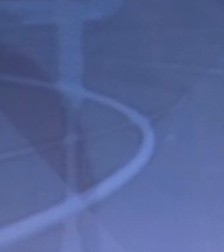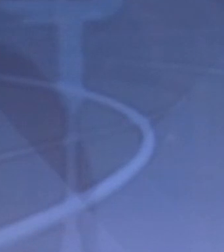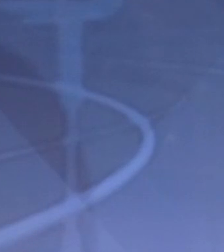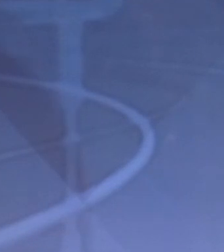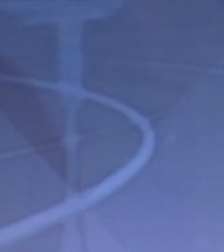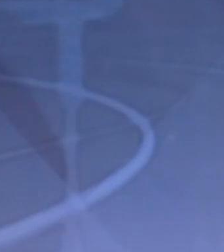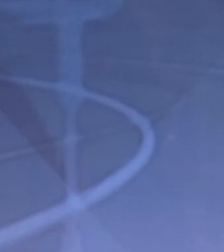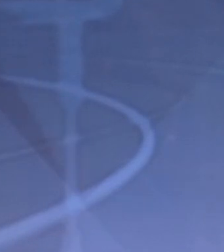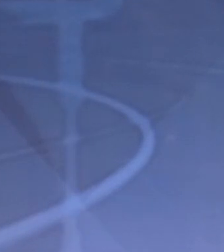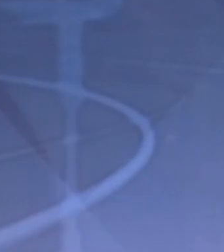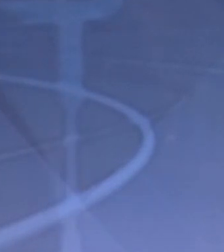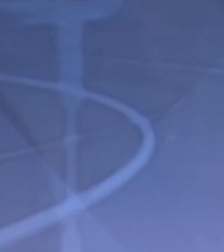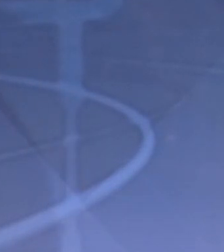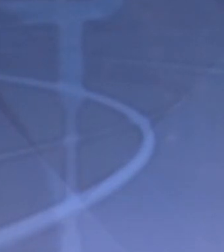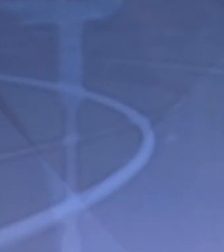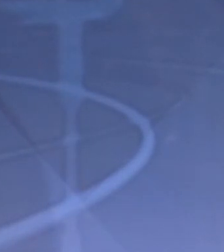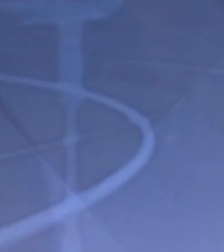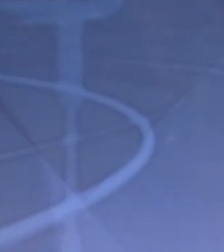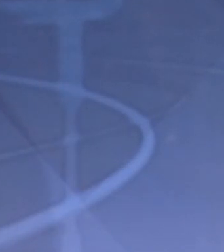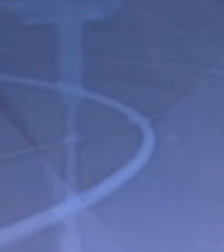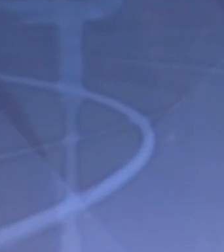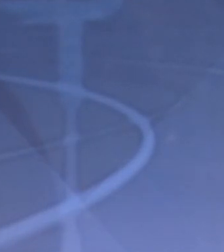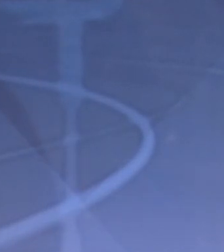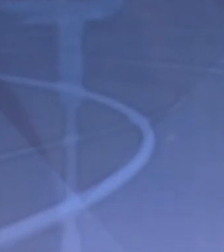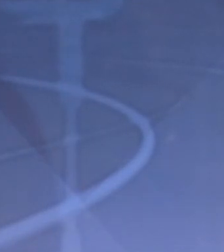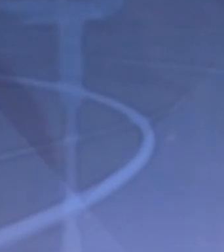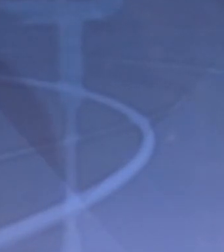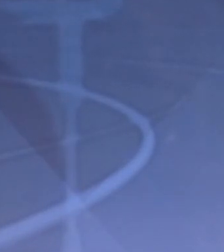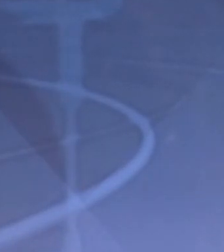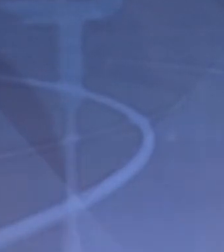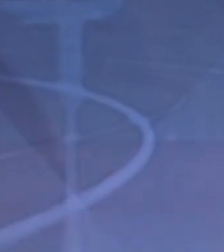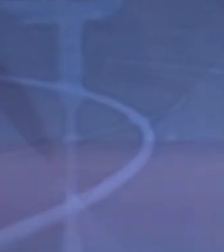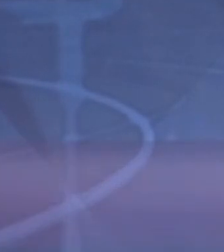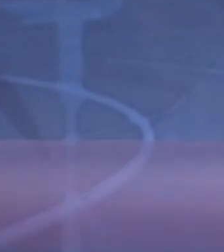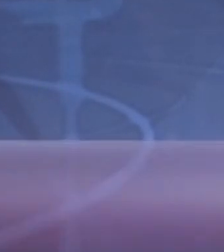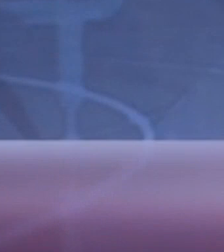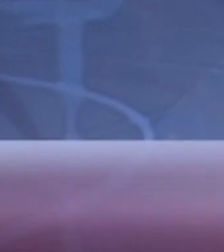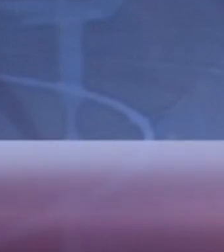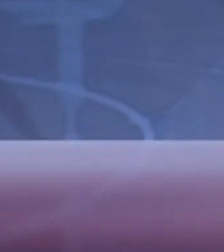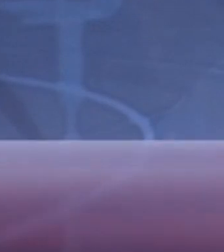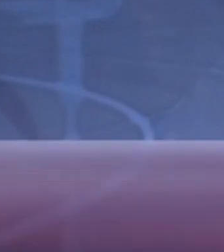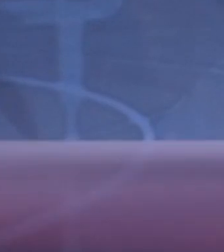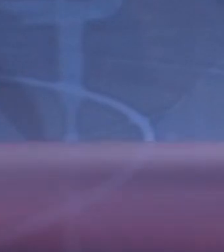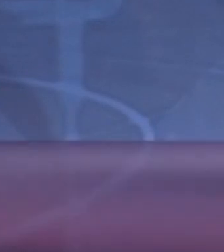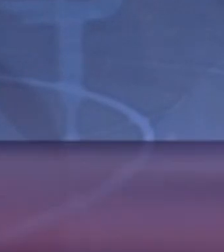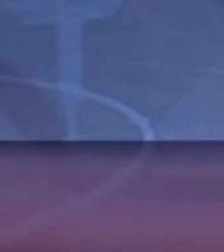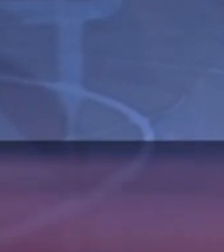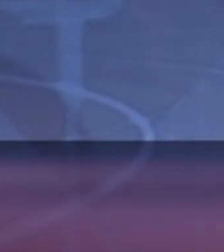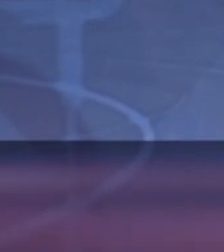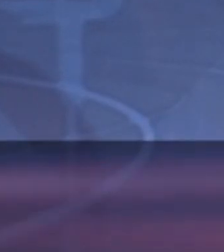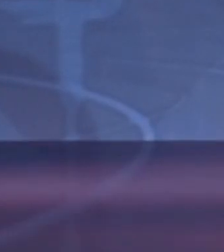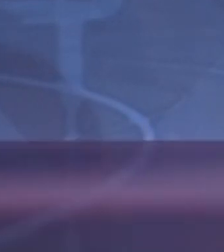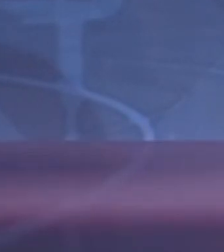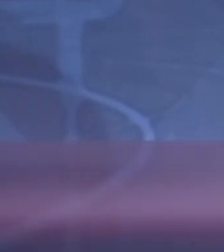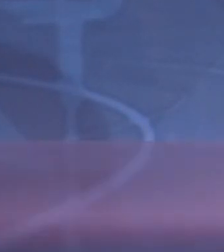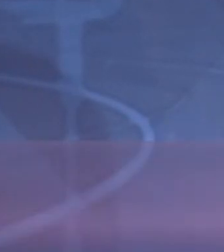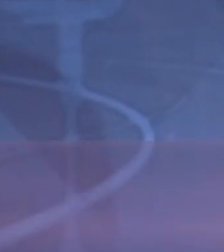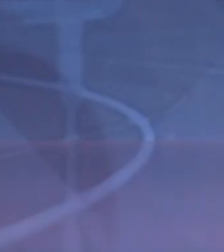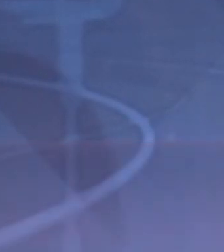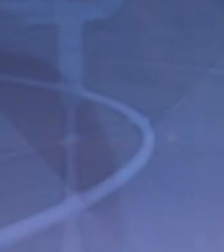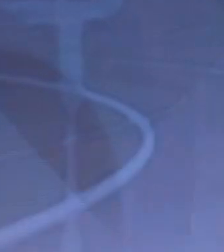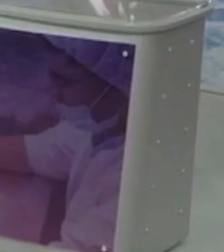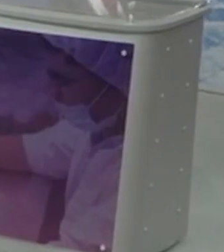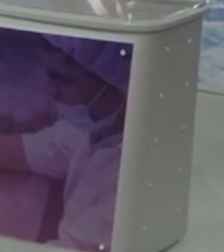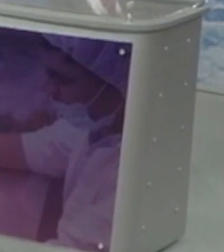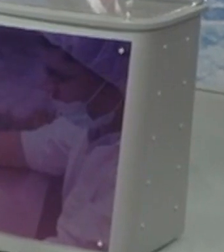Un cambio que puede significar grandes retos y oportunidades tanto para el mundo como para Latinoamérica y Costa Rica De eso vamos a